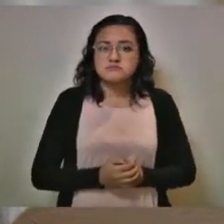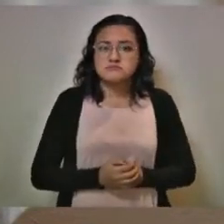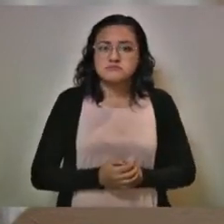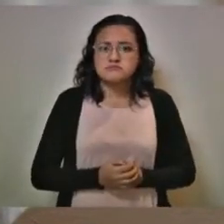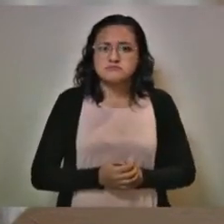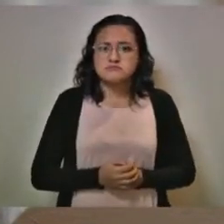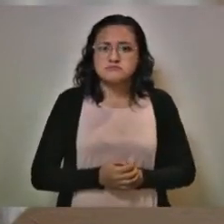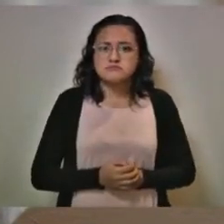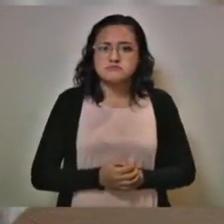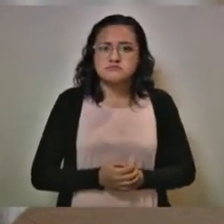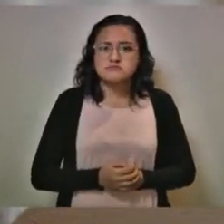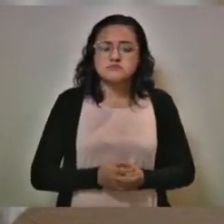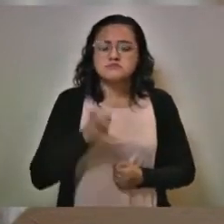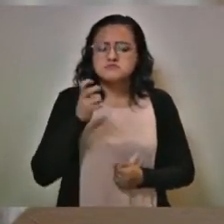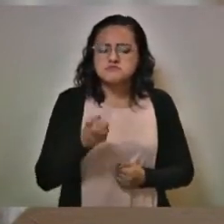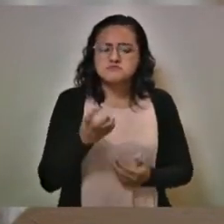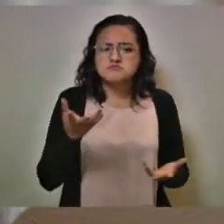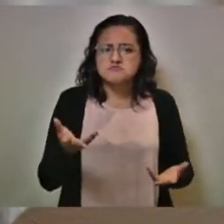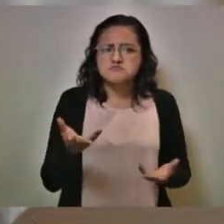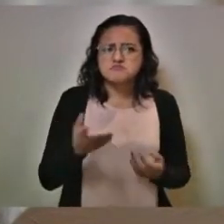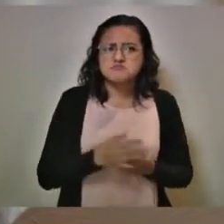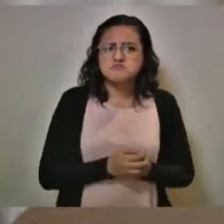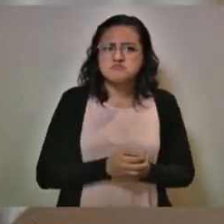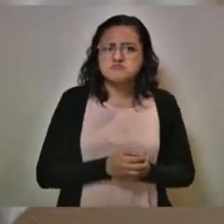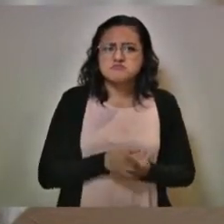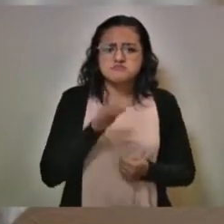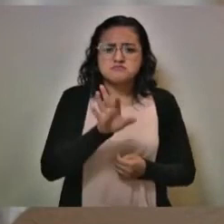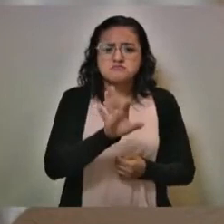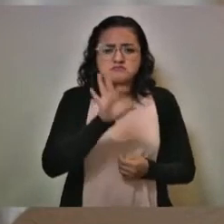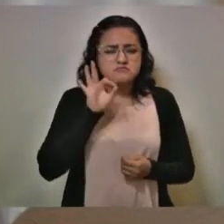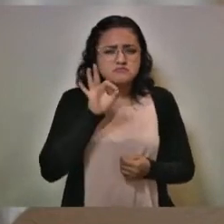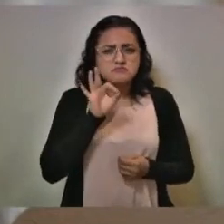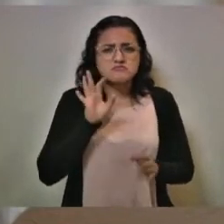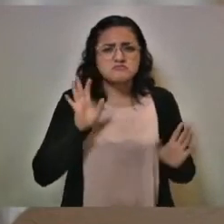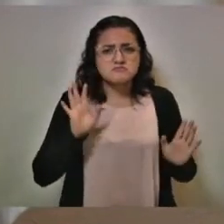elijan.